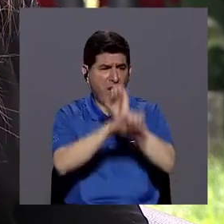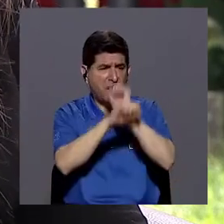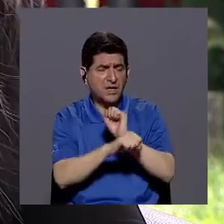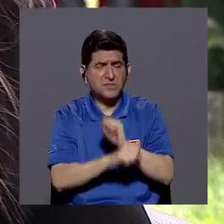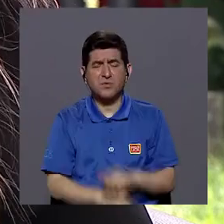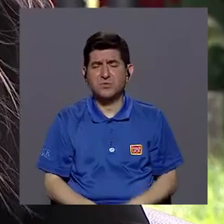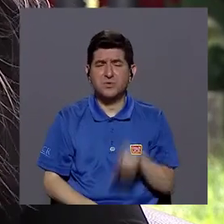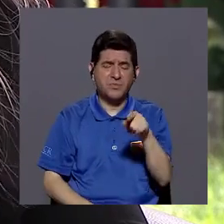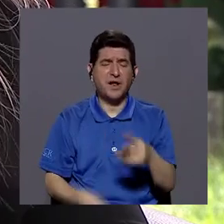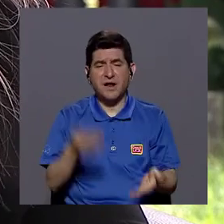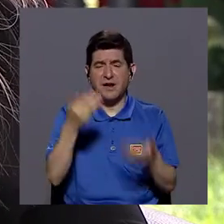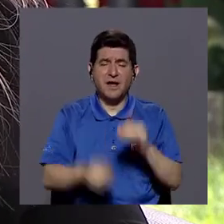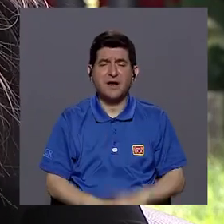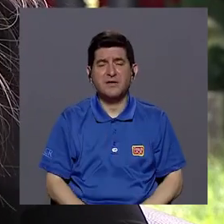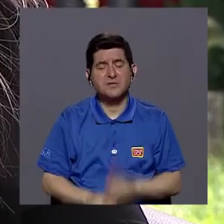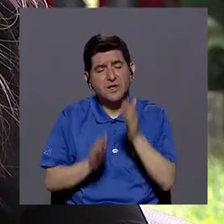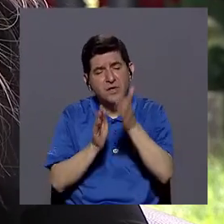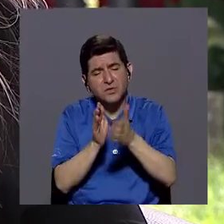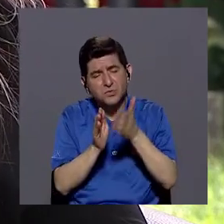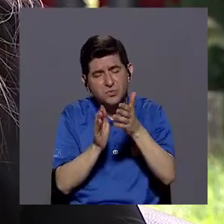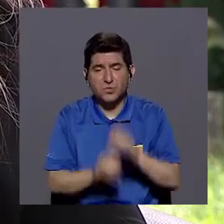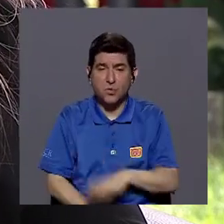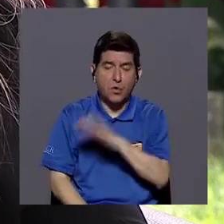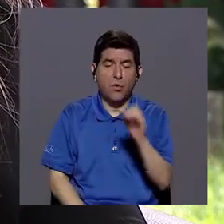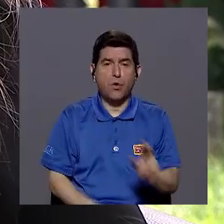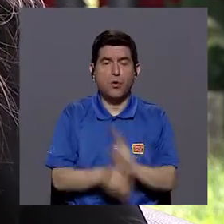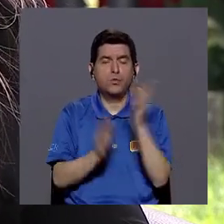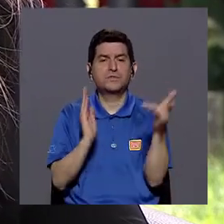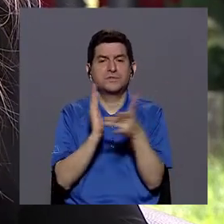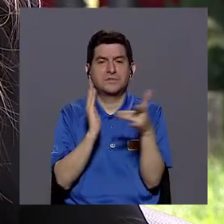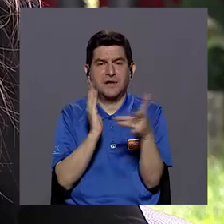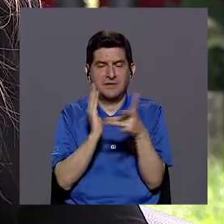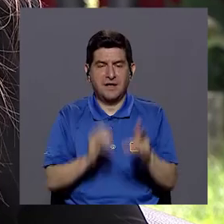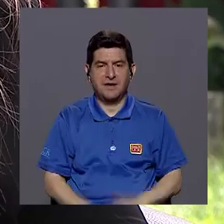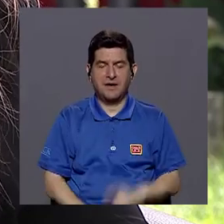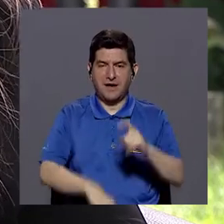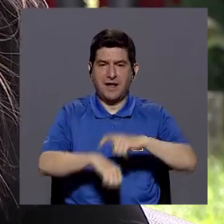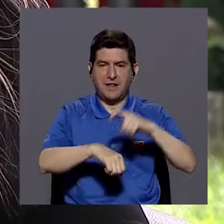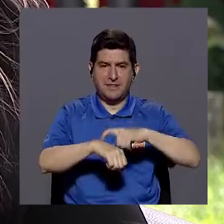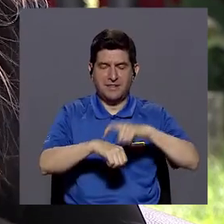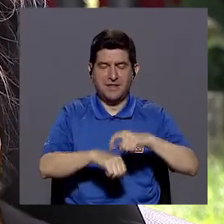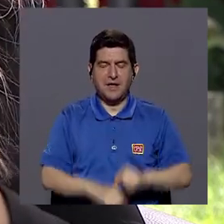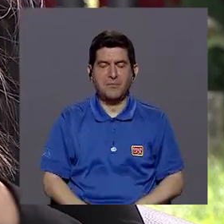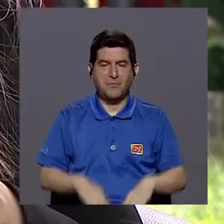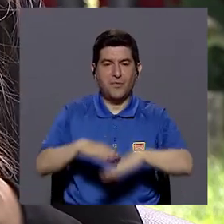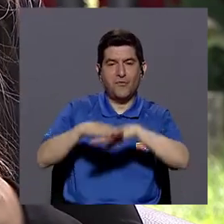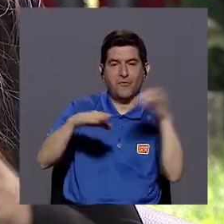acostumbraba a los brazos o decíamos que había que usar técnicas como el tiempo fuera,